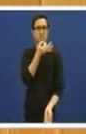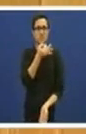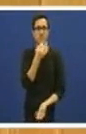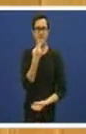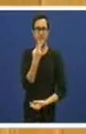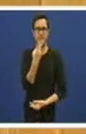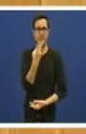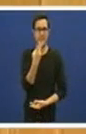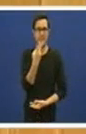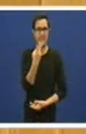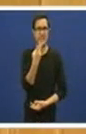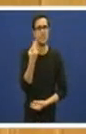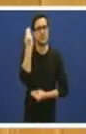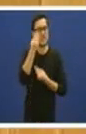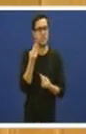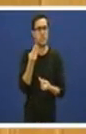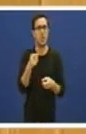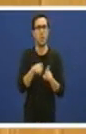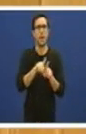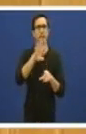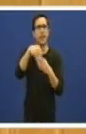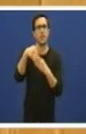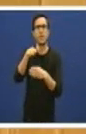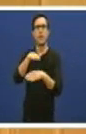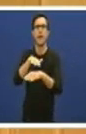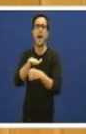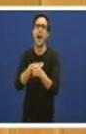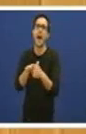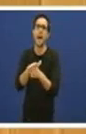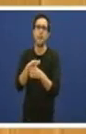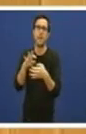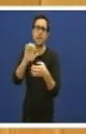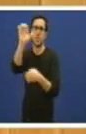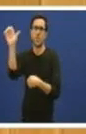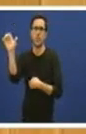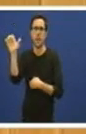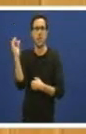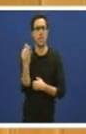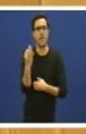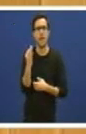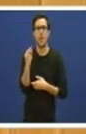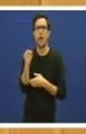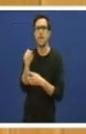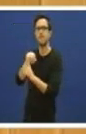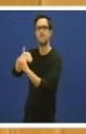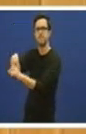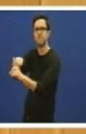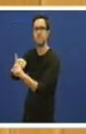centran dentro do ámbito europeo en donde se debe de incidir. Unha,